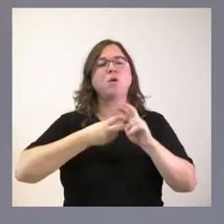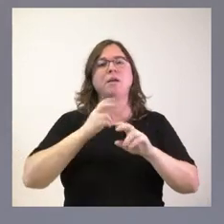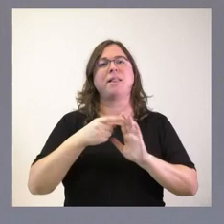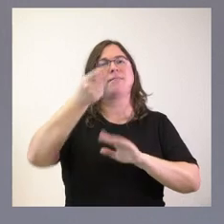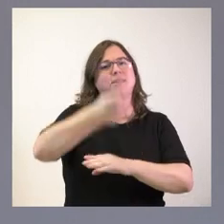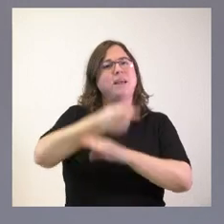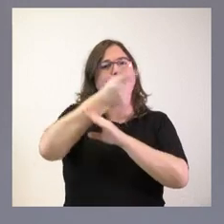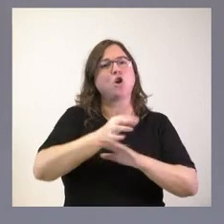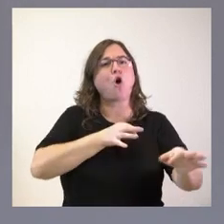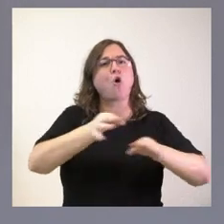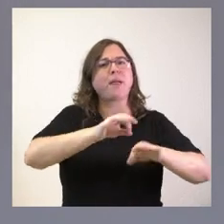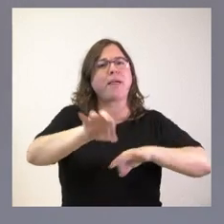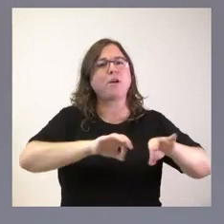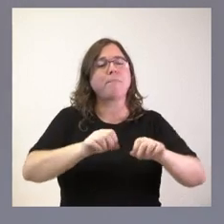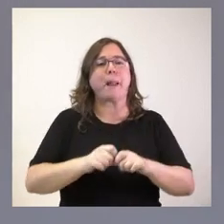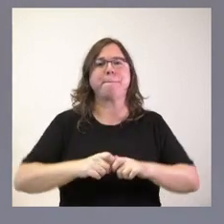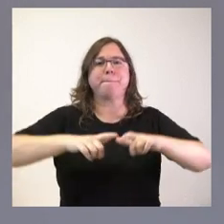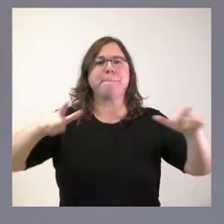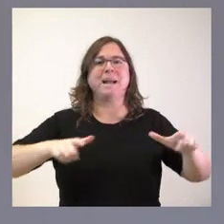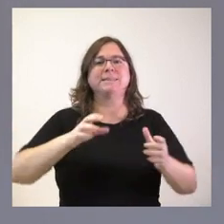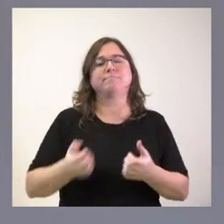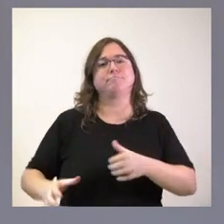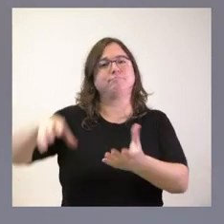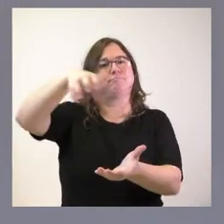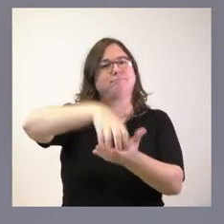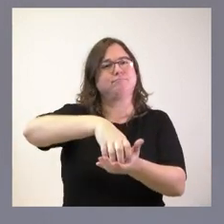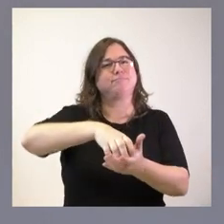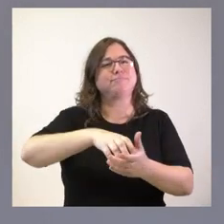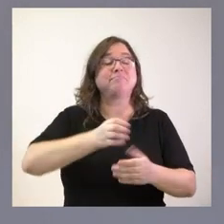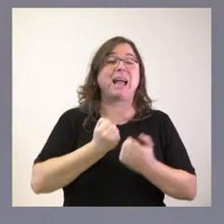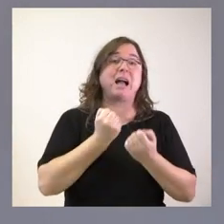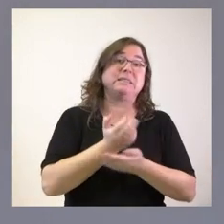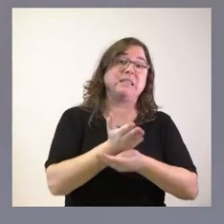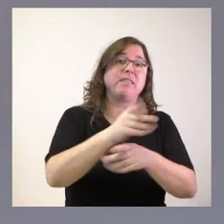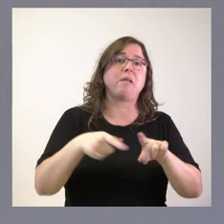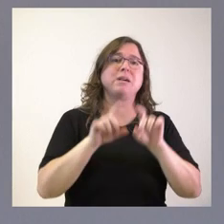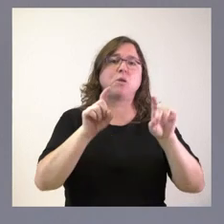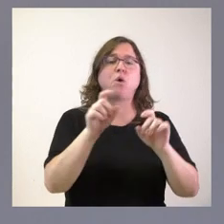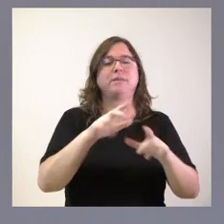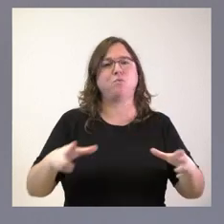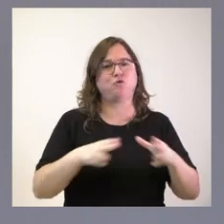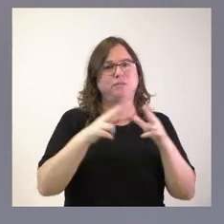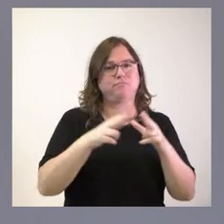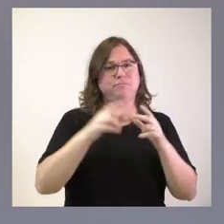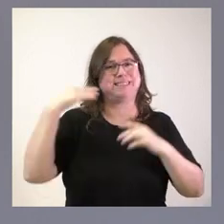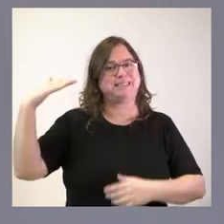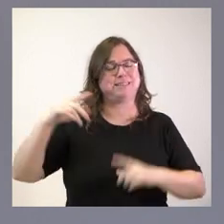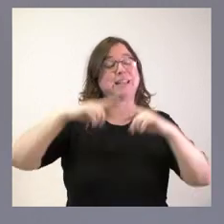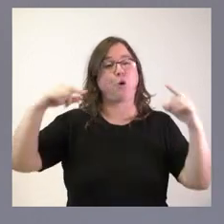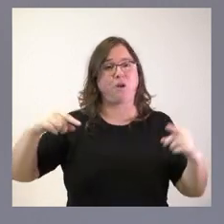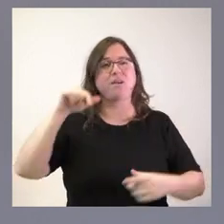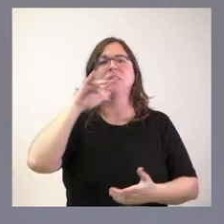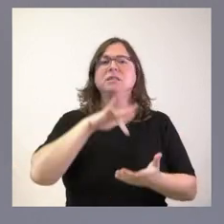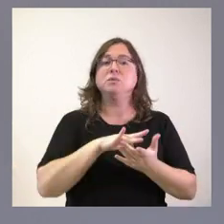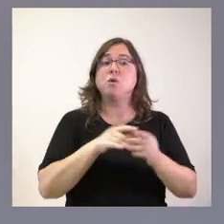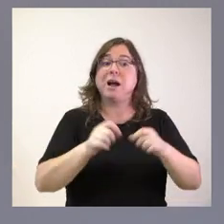ordenación para la ampliación del complejo asistencial y educativo de Segovia. Tiene una parte asistencial que tiene que ver con la ampliación del